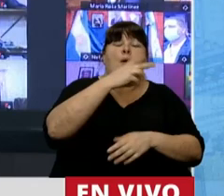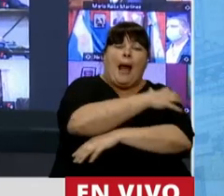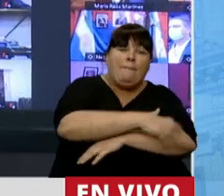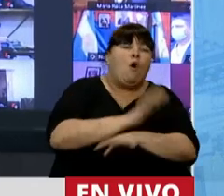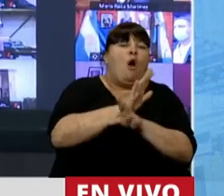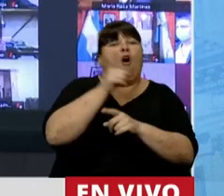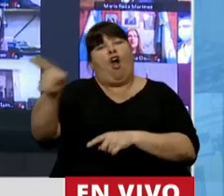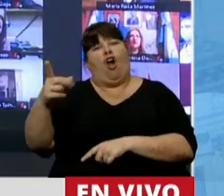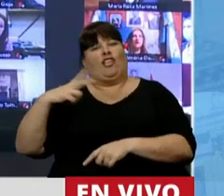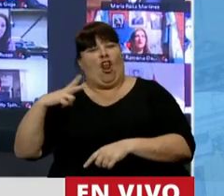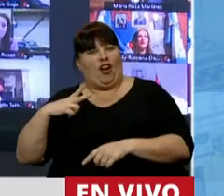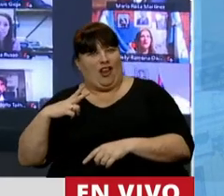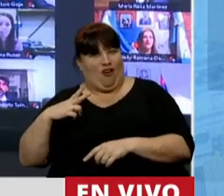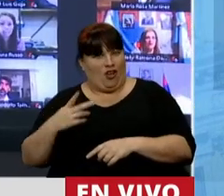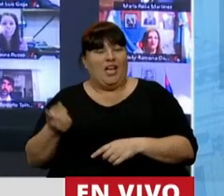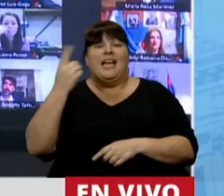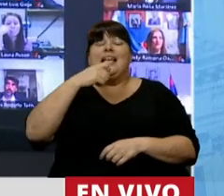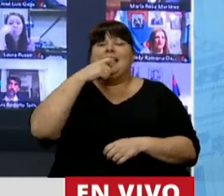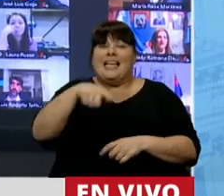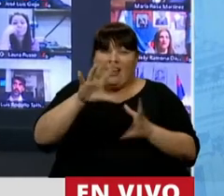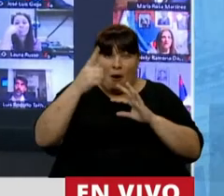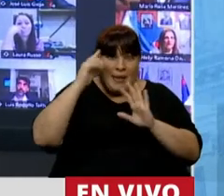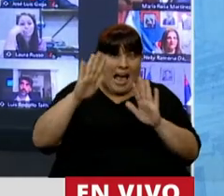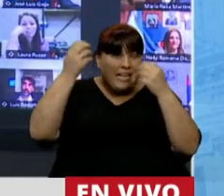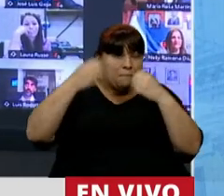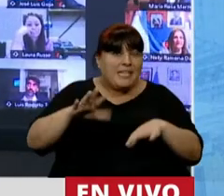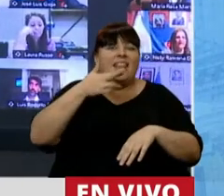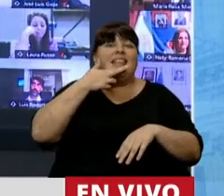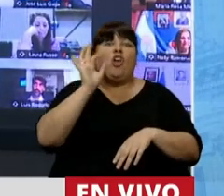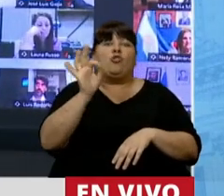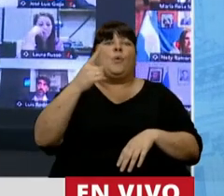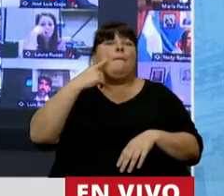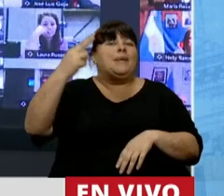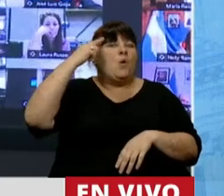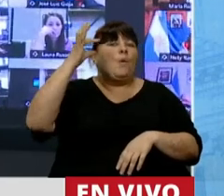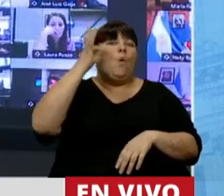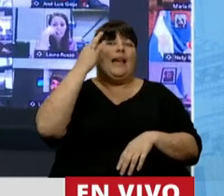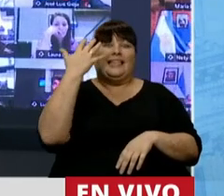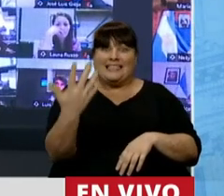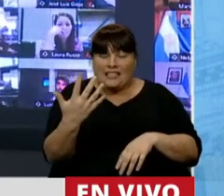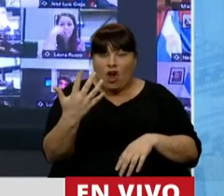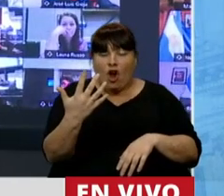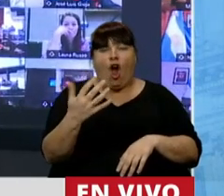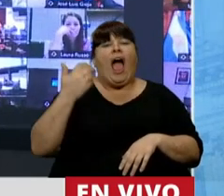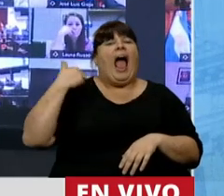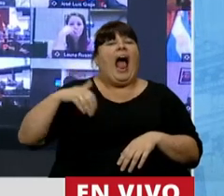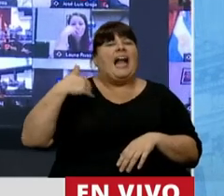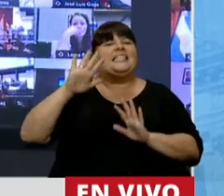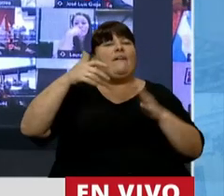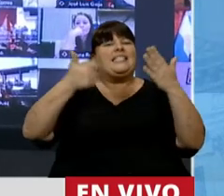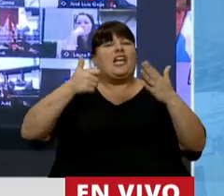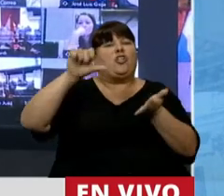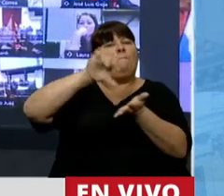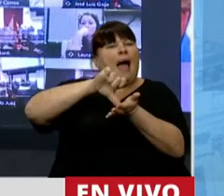ustedes es combatir la riqueza. Cuando esta lógica empezó el 17 de octubre de 1945, Argentina era el